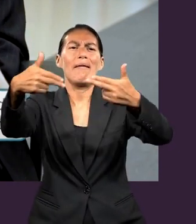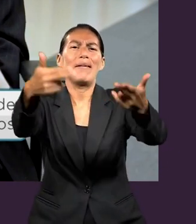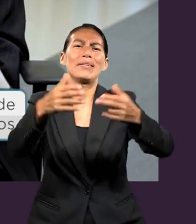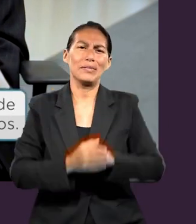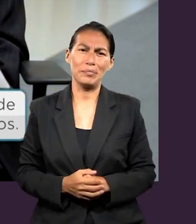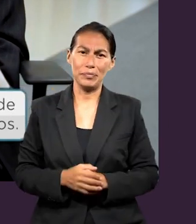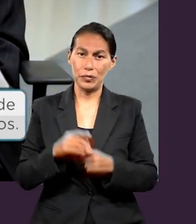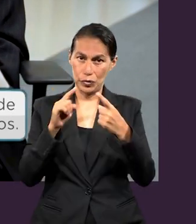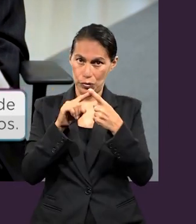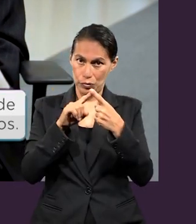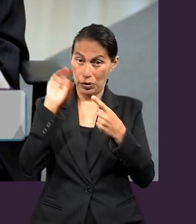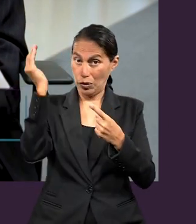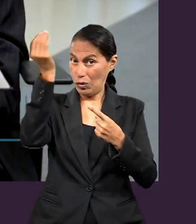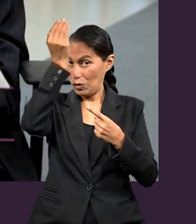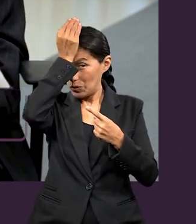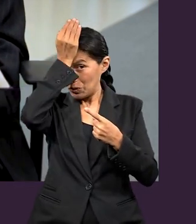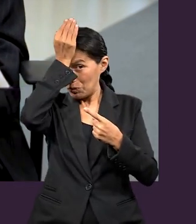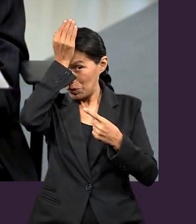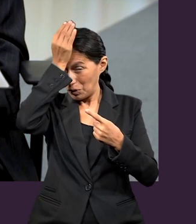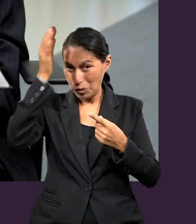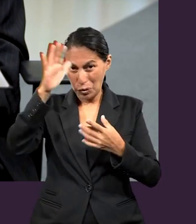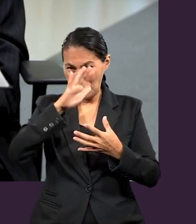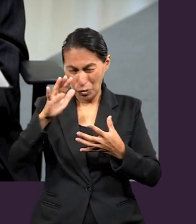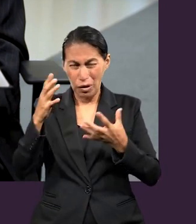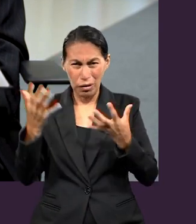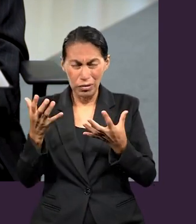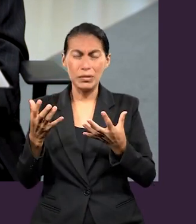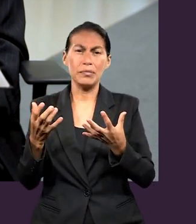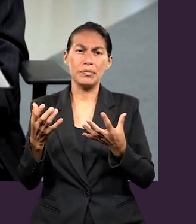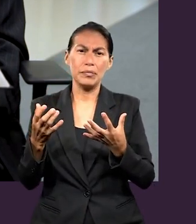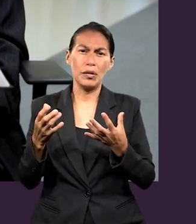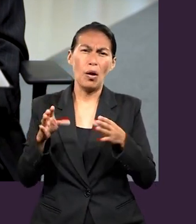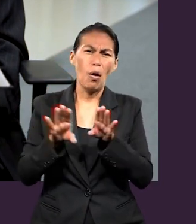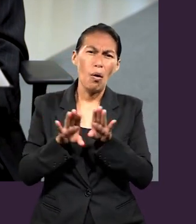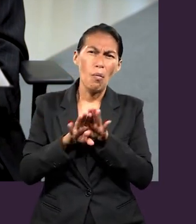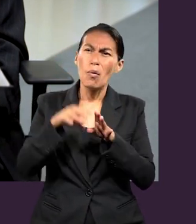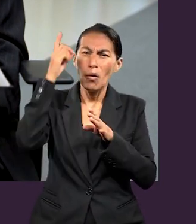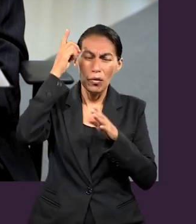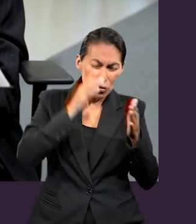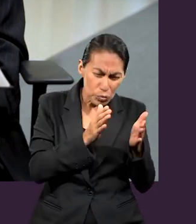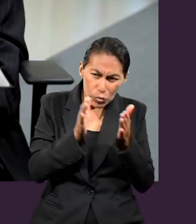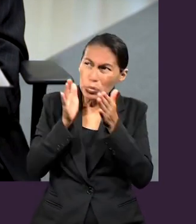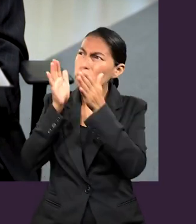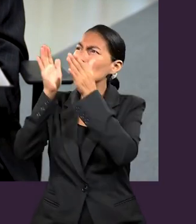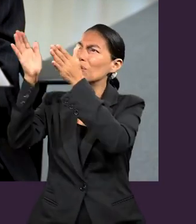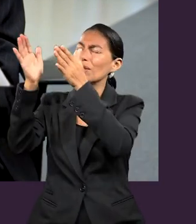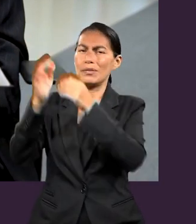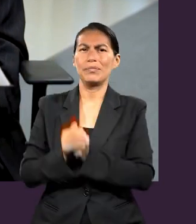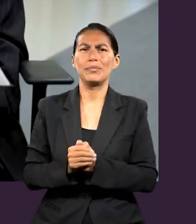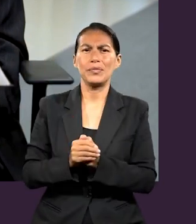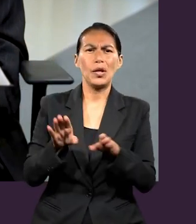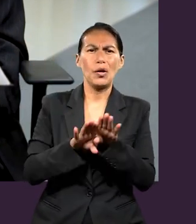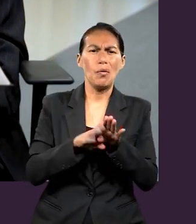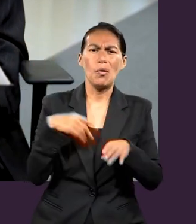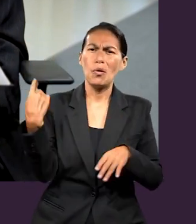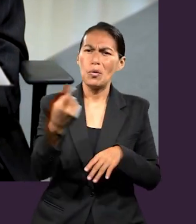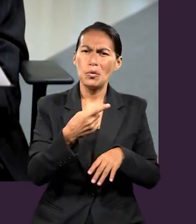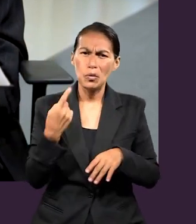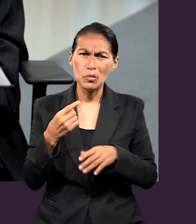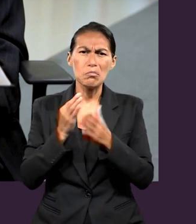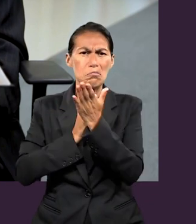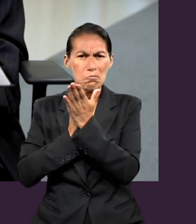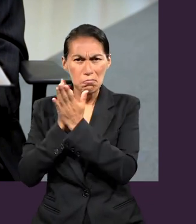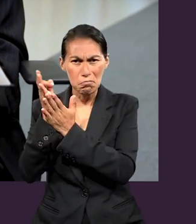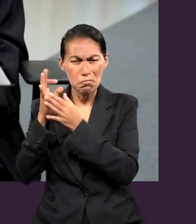nosotros somos herederos de una gran herencia que Cristo conquistó. El conocimiento del camino